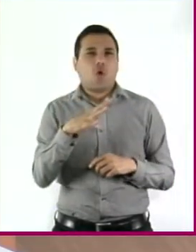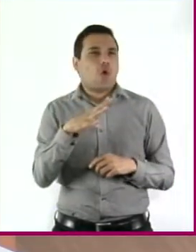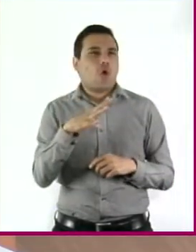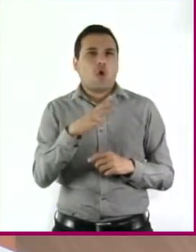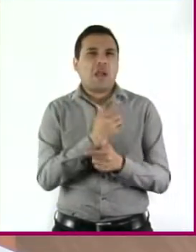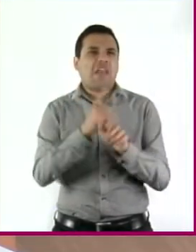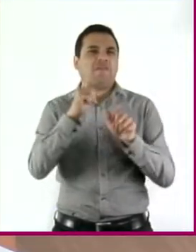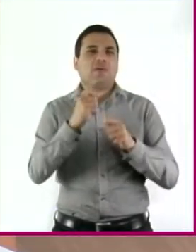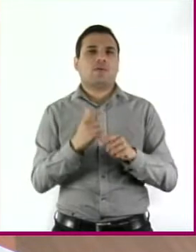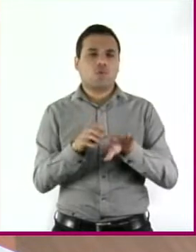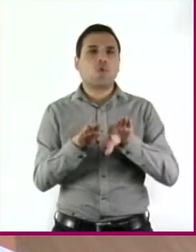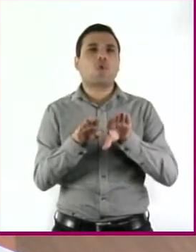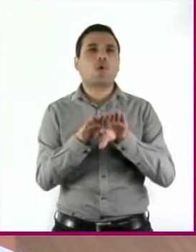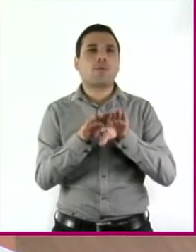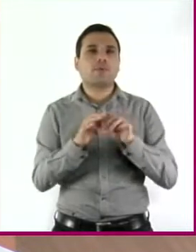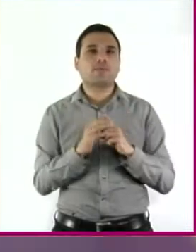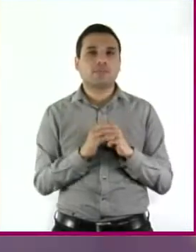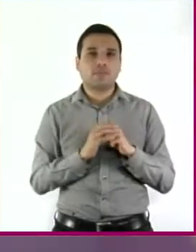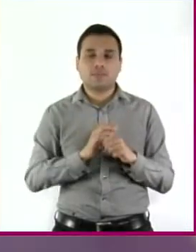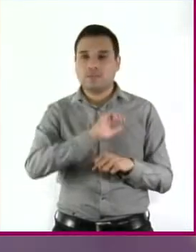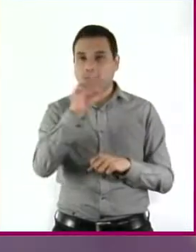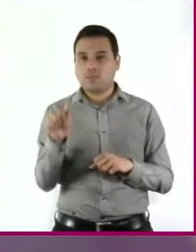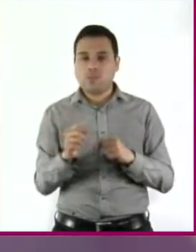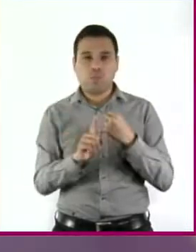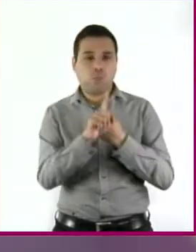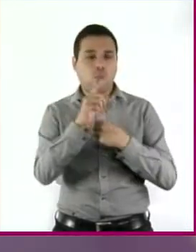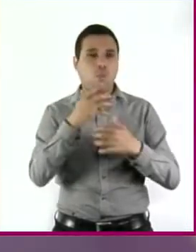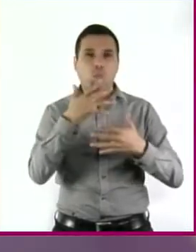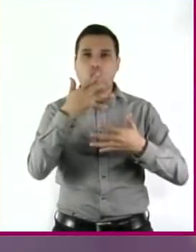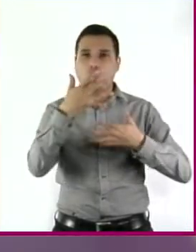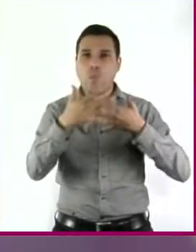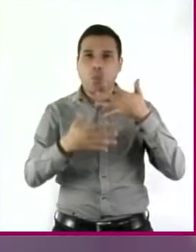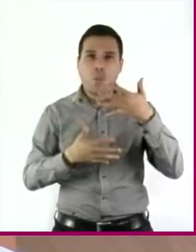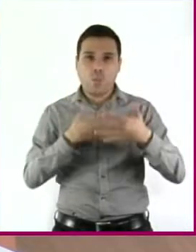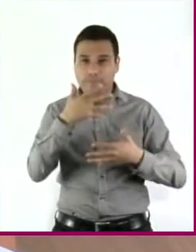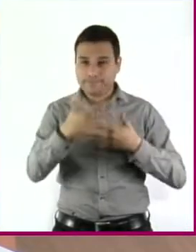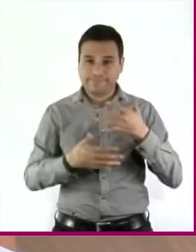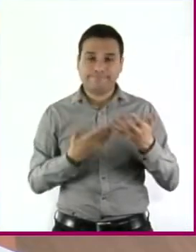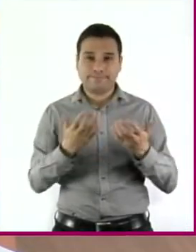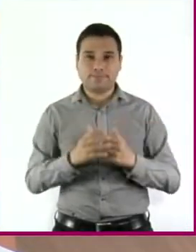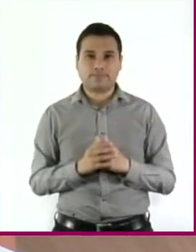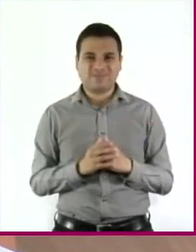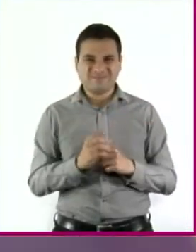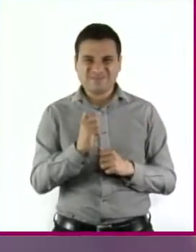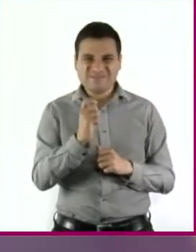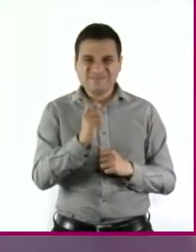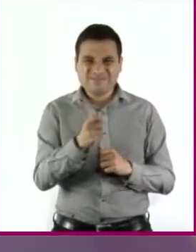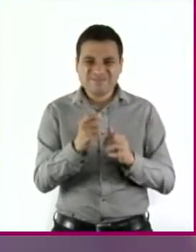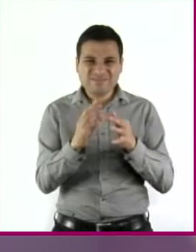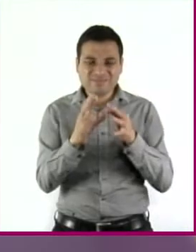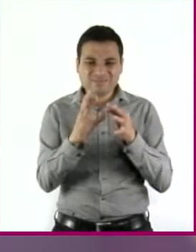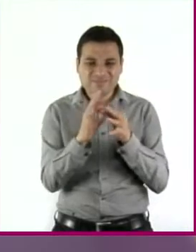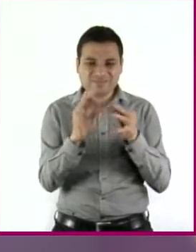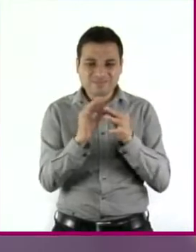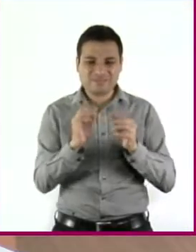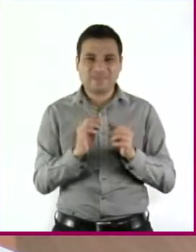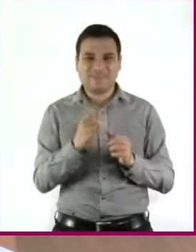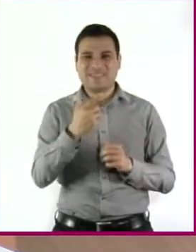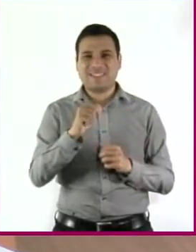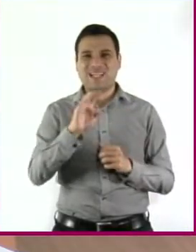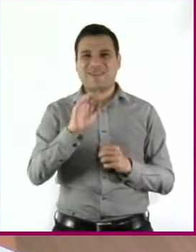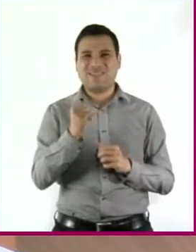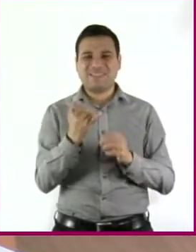Lo más seguro es que cayéramos en un caos. Todos somos partes del sistema. ¿De qué hablas? Eso lo dice la Gaby.